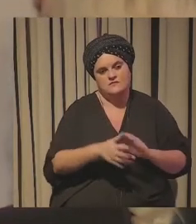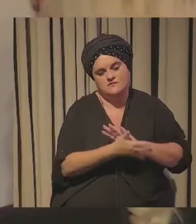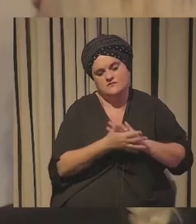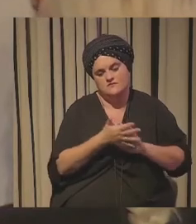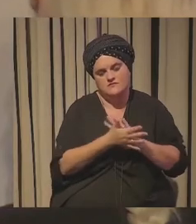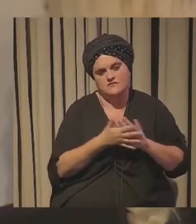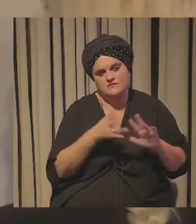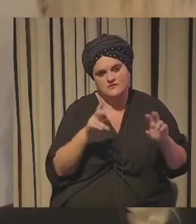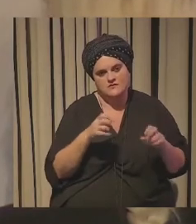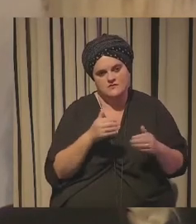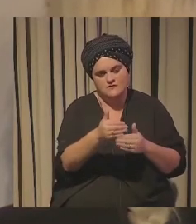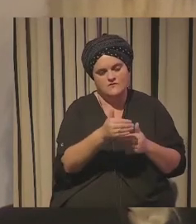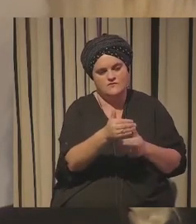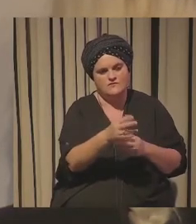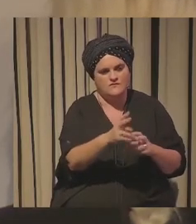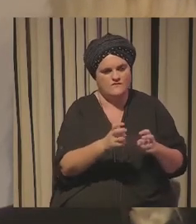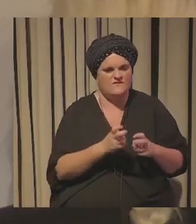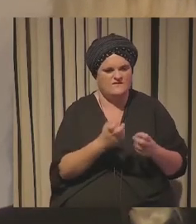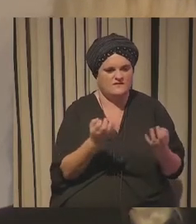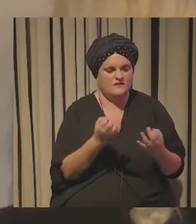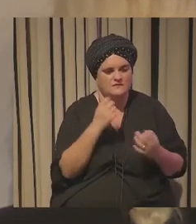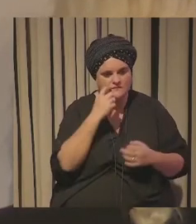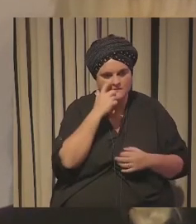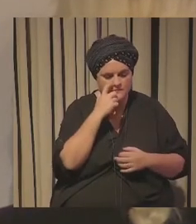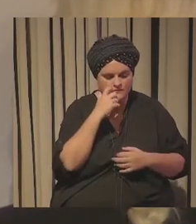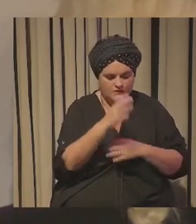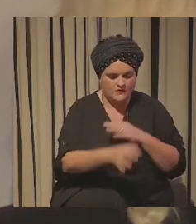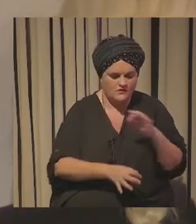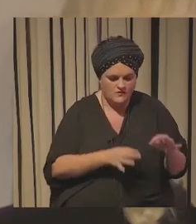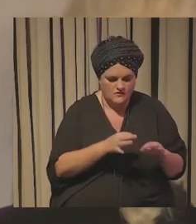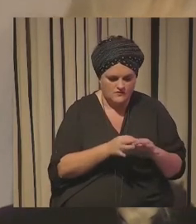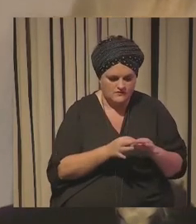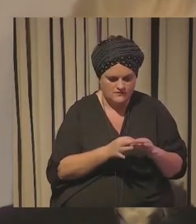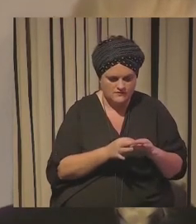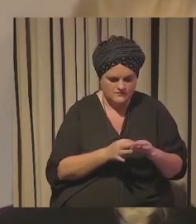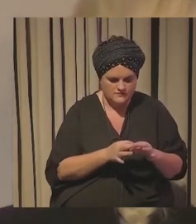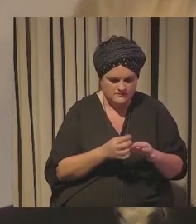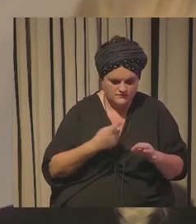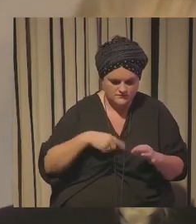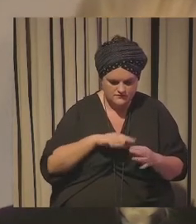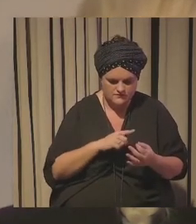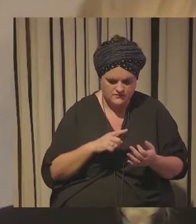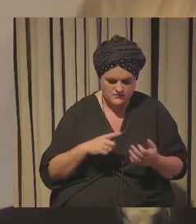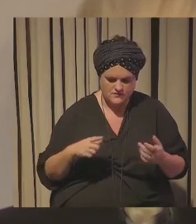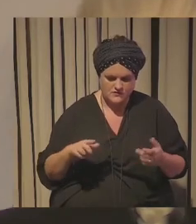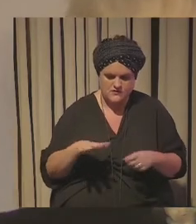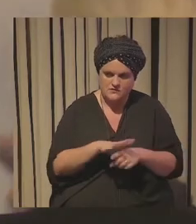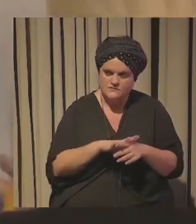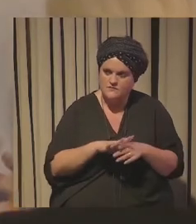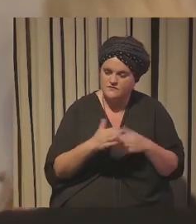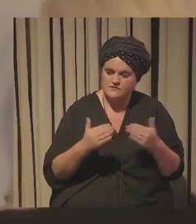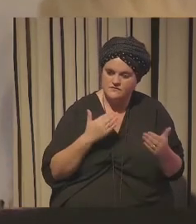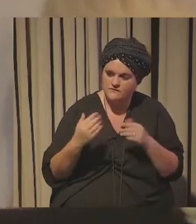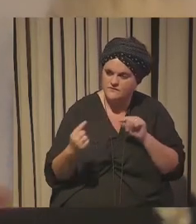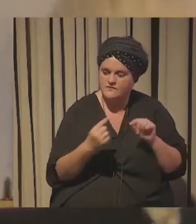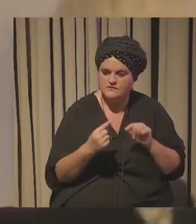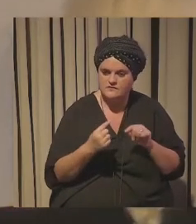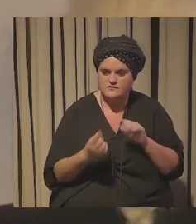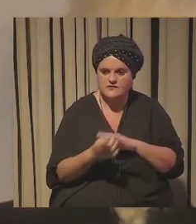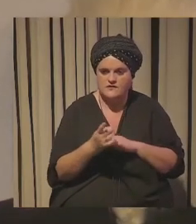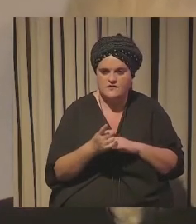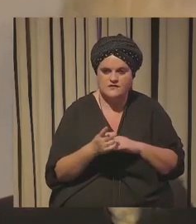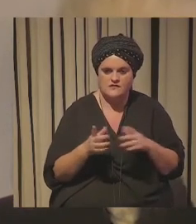de lo que está por venir a estar como organización y a generar espacios de debate a generar momentos a